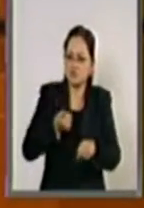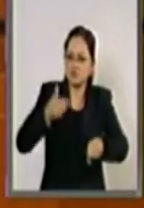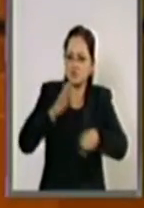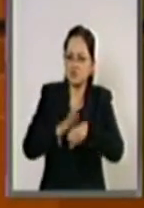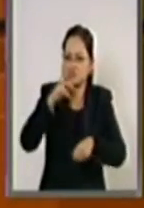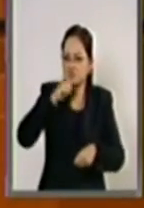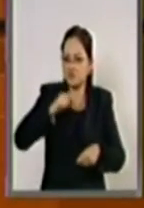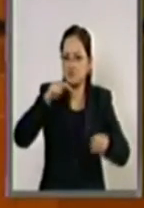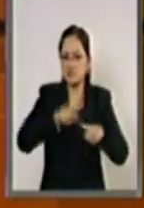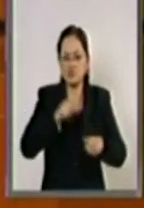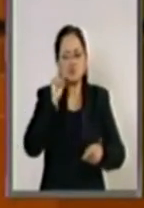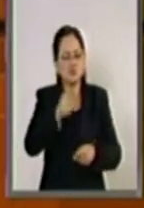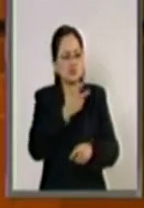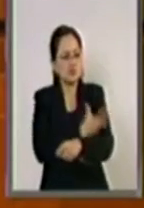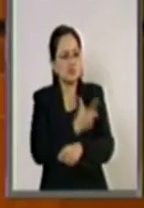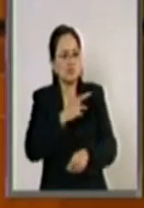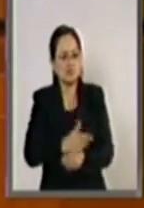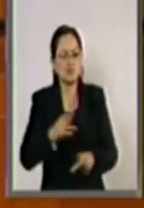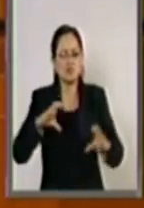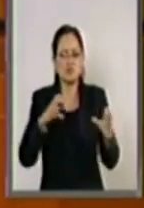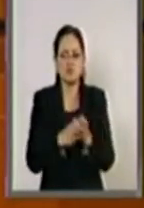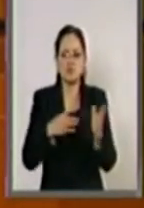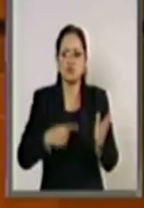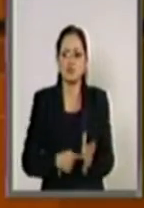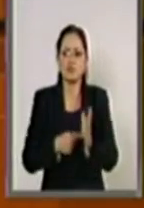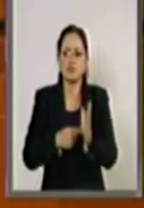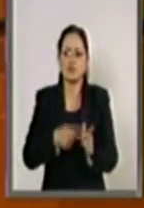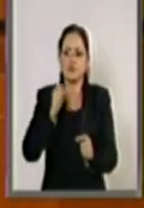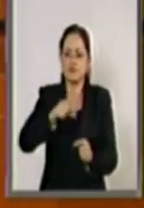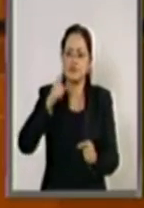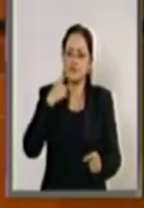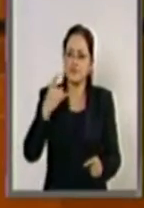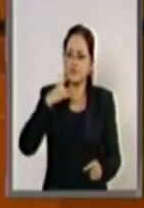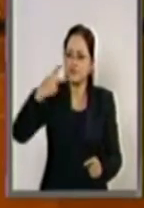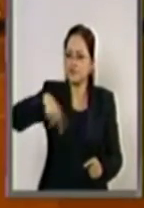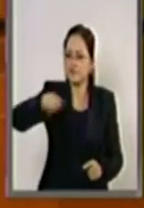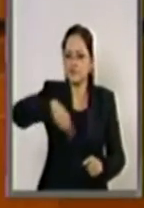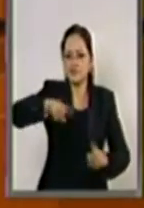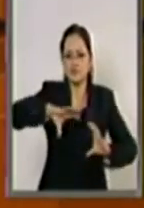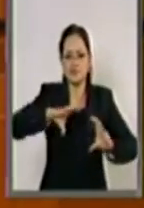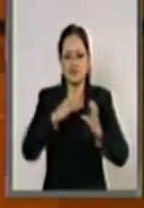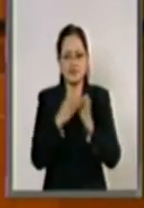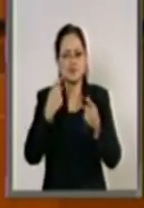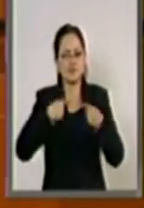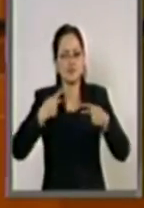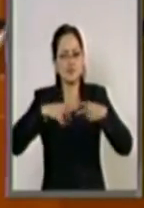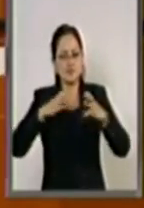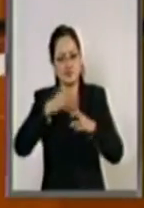así como coordinar y encauzar los esfuerzos de la sociedad civil en el combate a la corrupción.